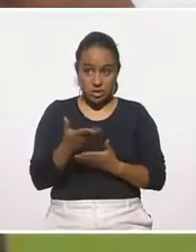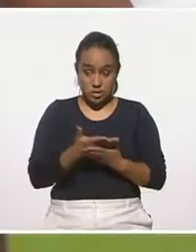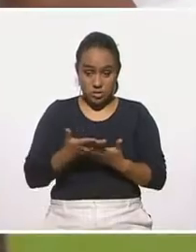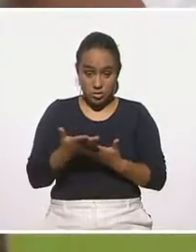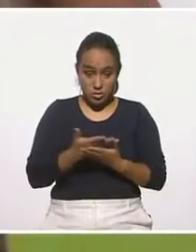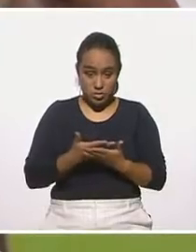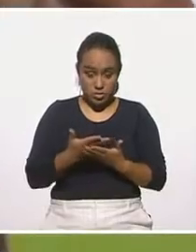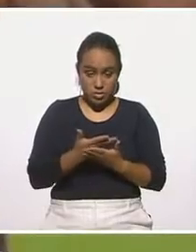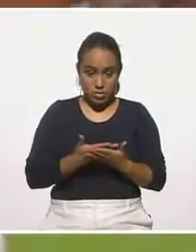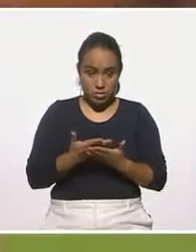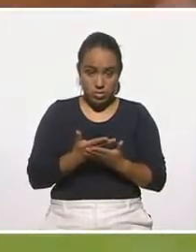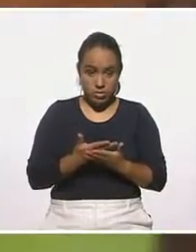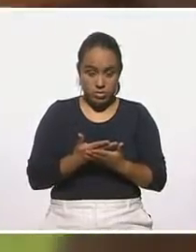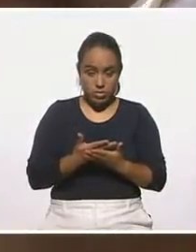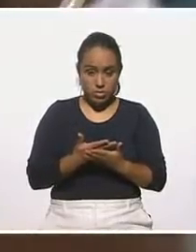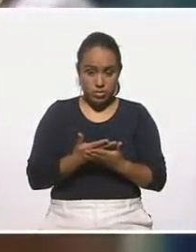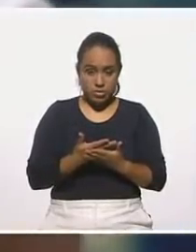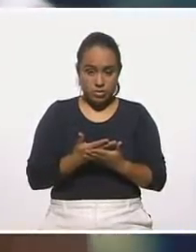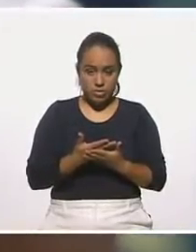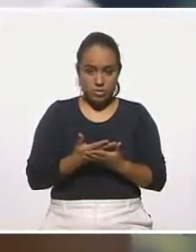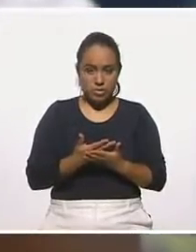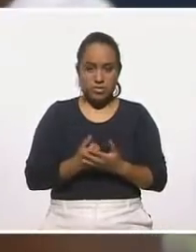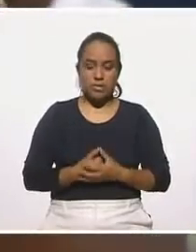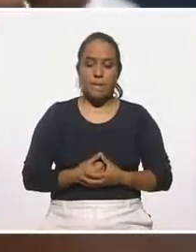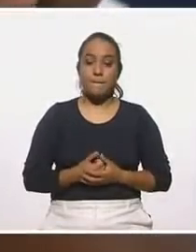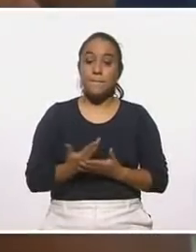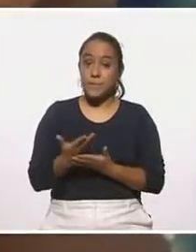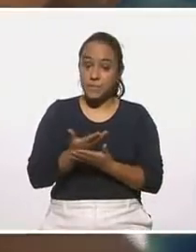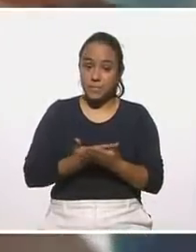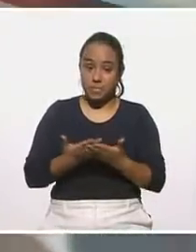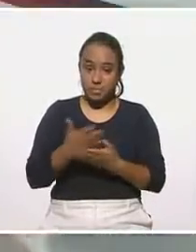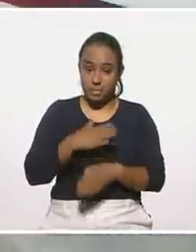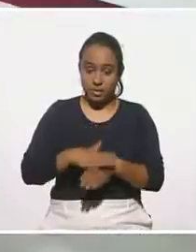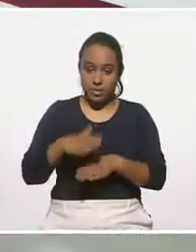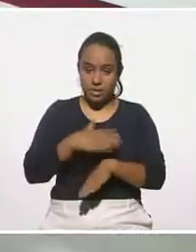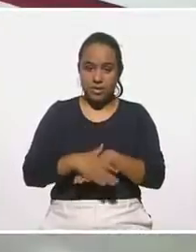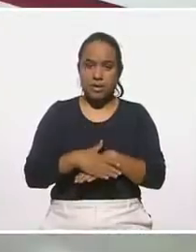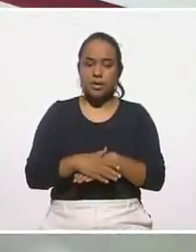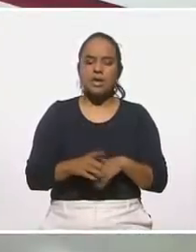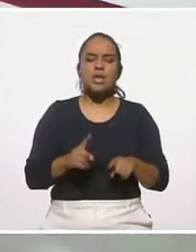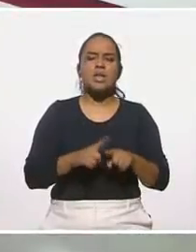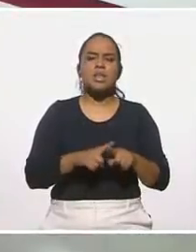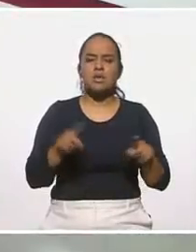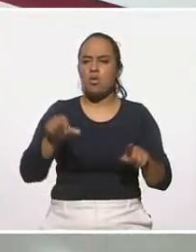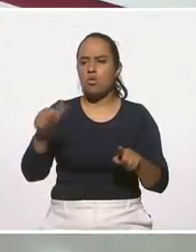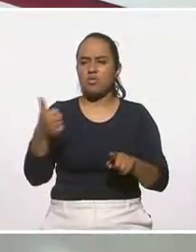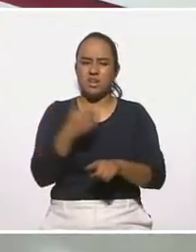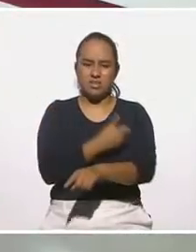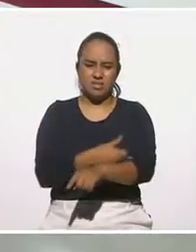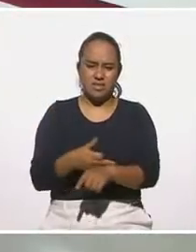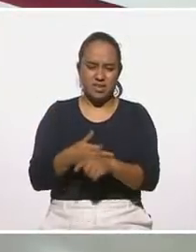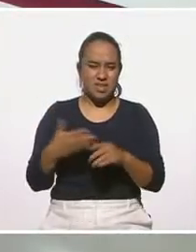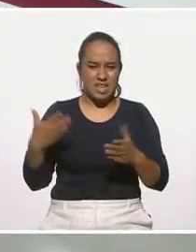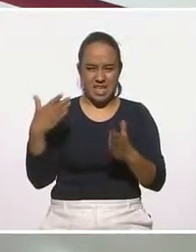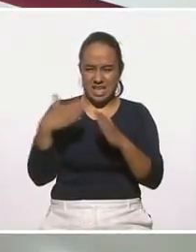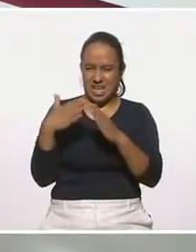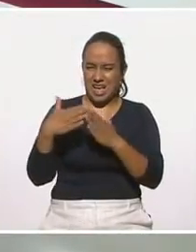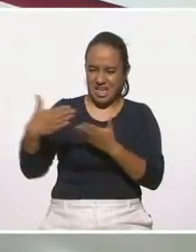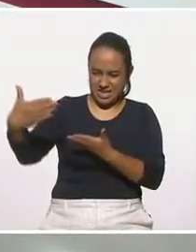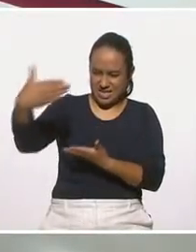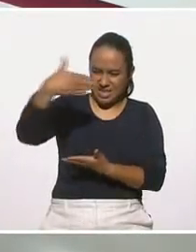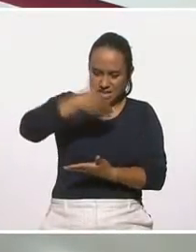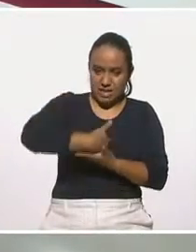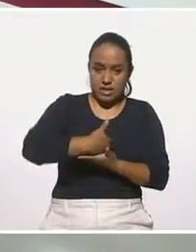no, esta sopa de nopal, las diferentes familias que han llegado a la casa de ustedes,